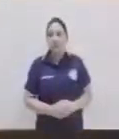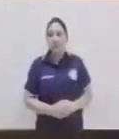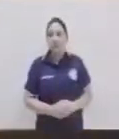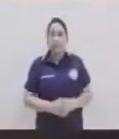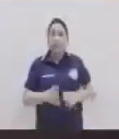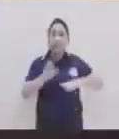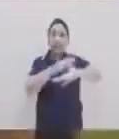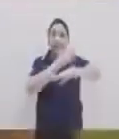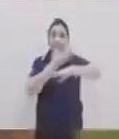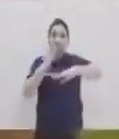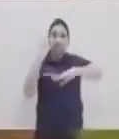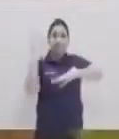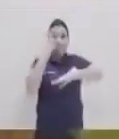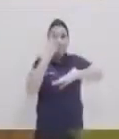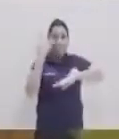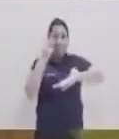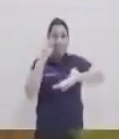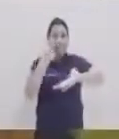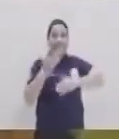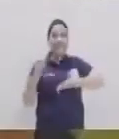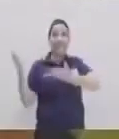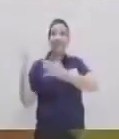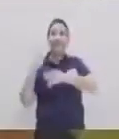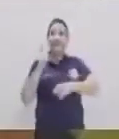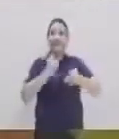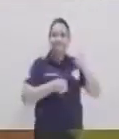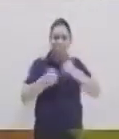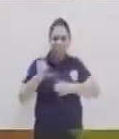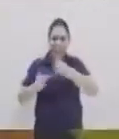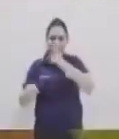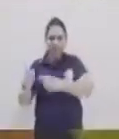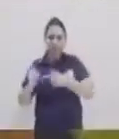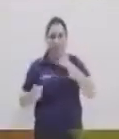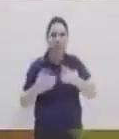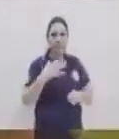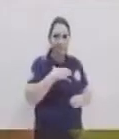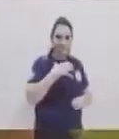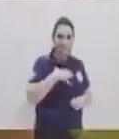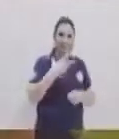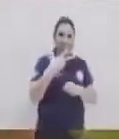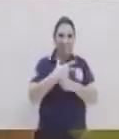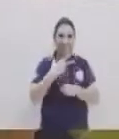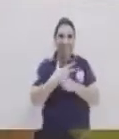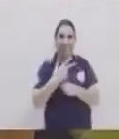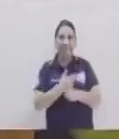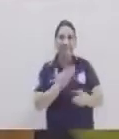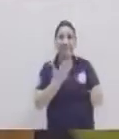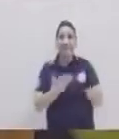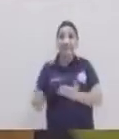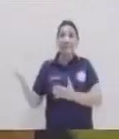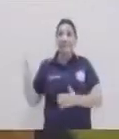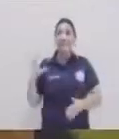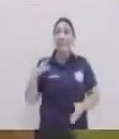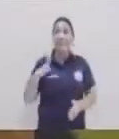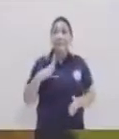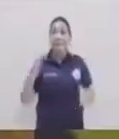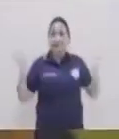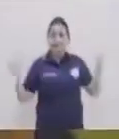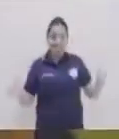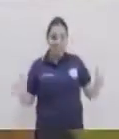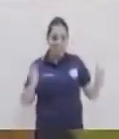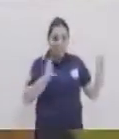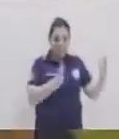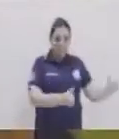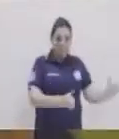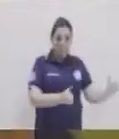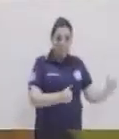Entonces, vieran, la música académica lograba apreciar a la marimba. Porque la marimba es una orquesta en miniatura. Sí. Tenemos aquí tres, esta